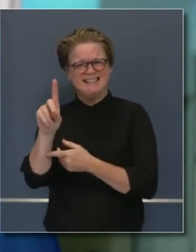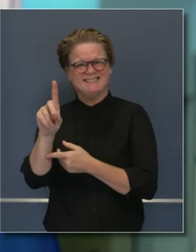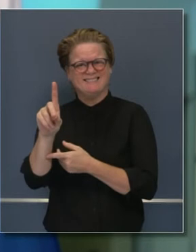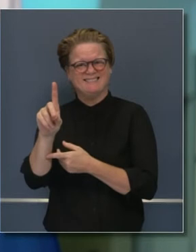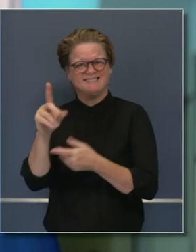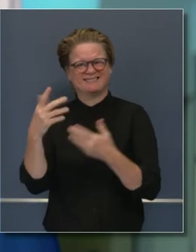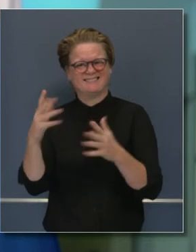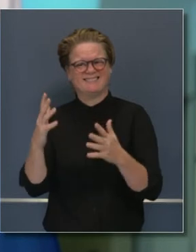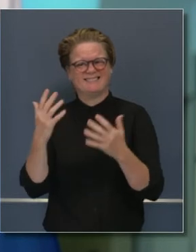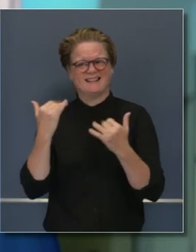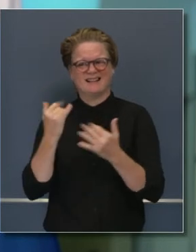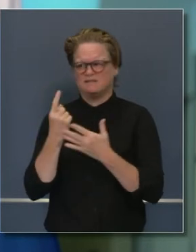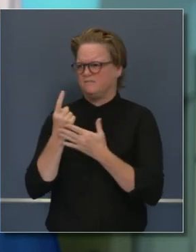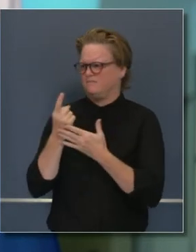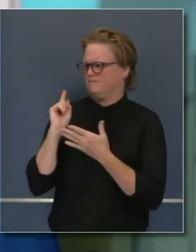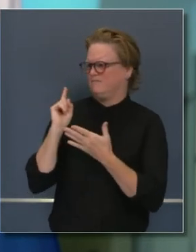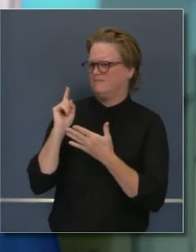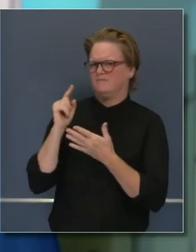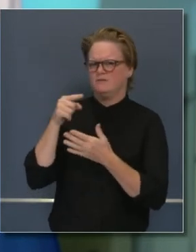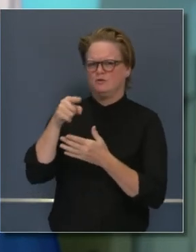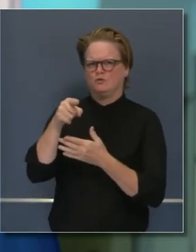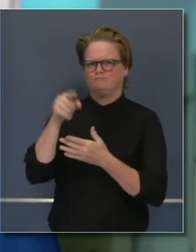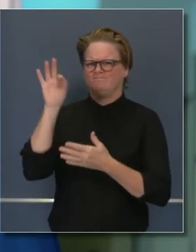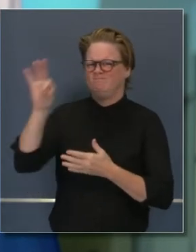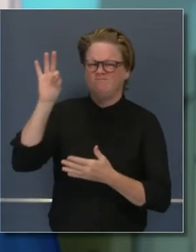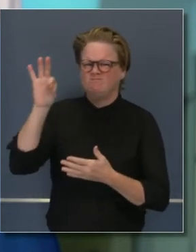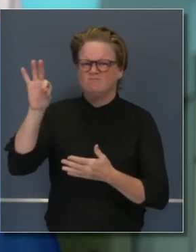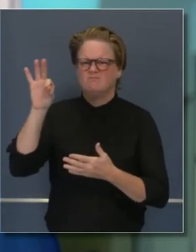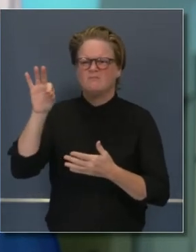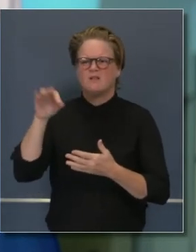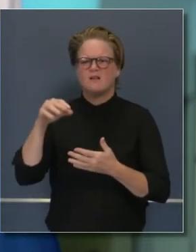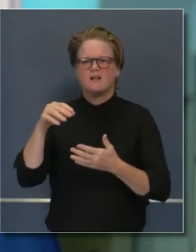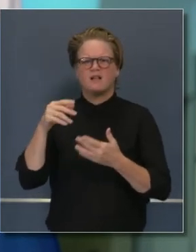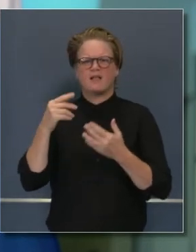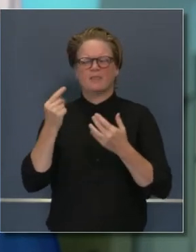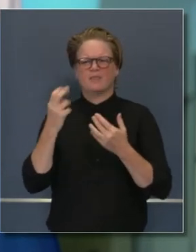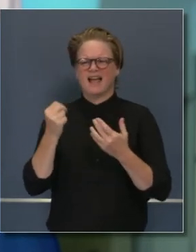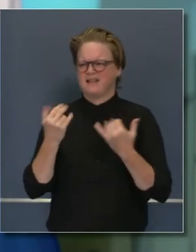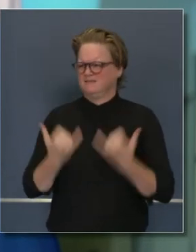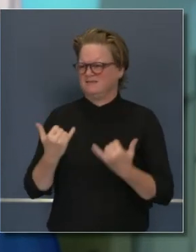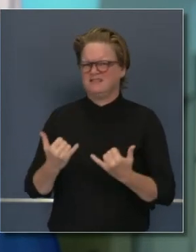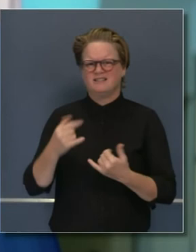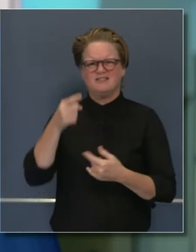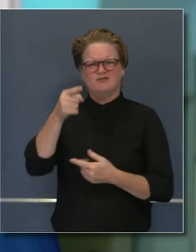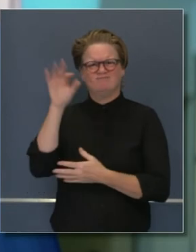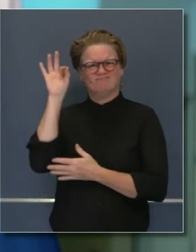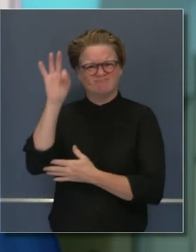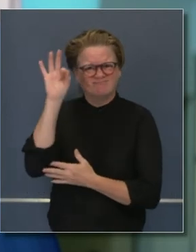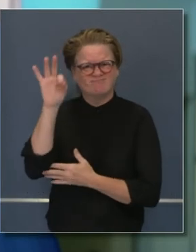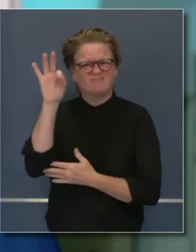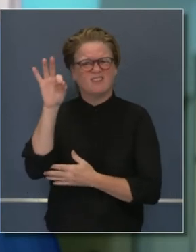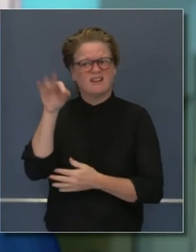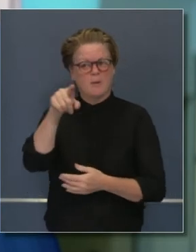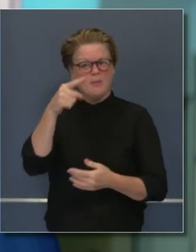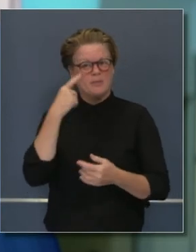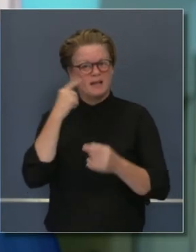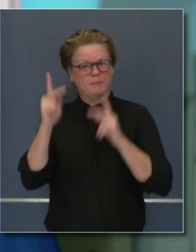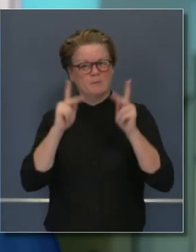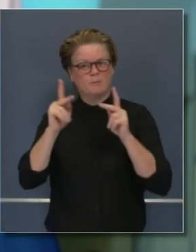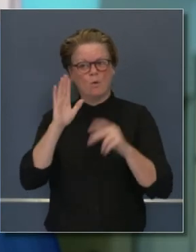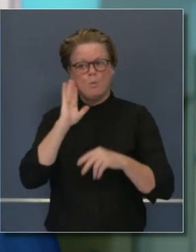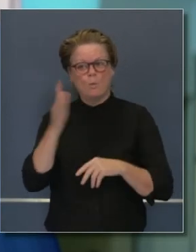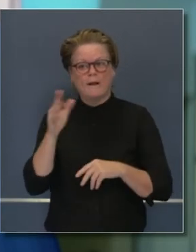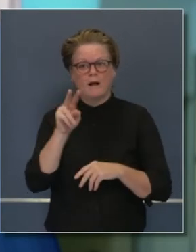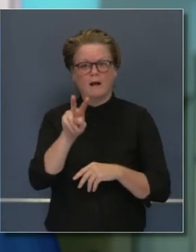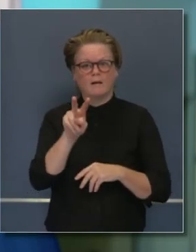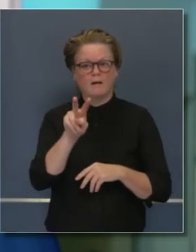consejos que nos está dando el día de hoy menos seriamente. ¿Se preocupa usted que sus acciones han hecho que la gente